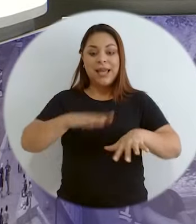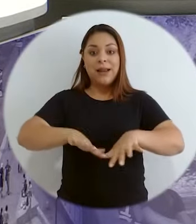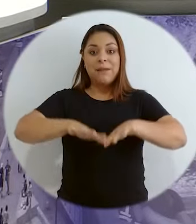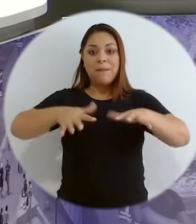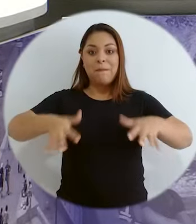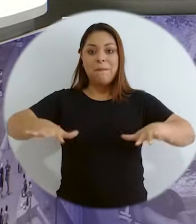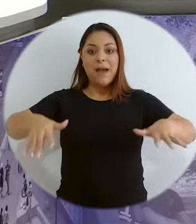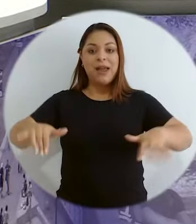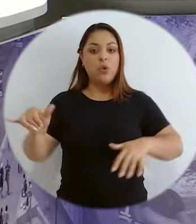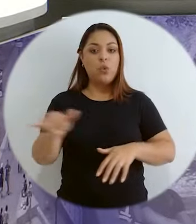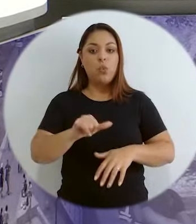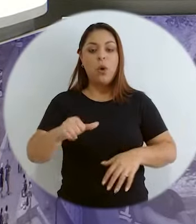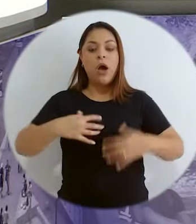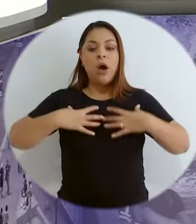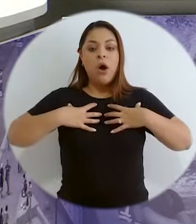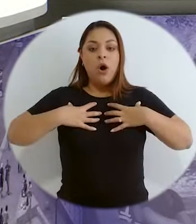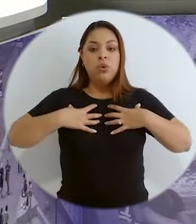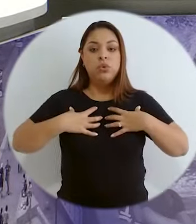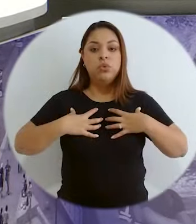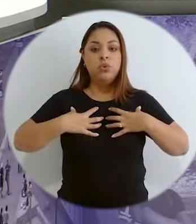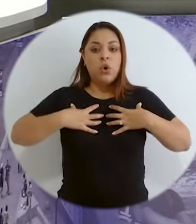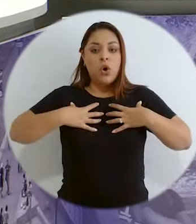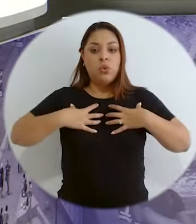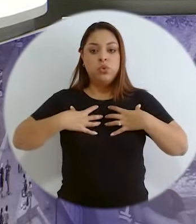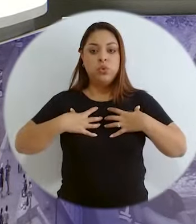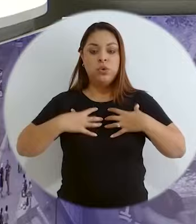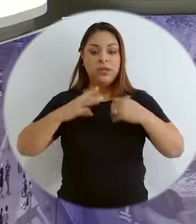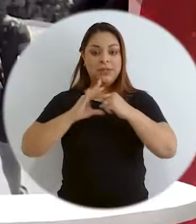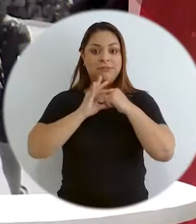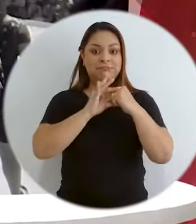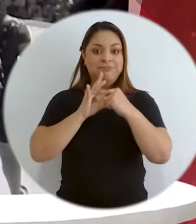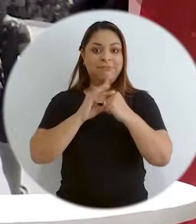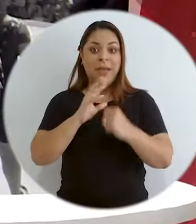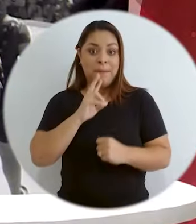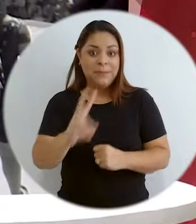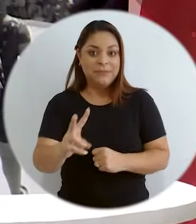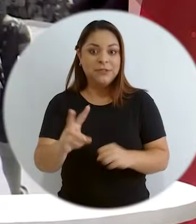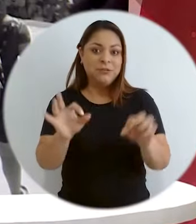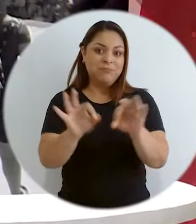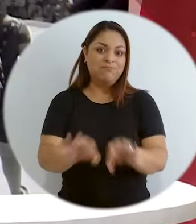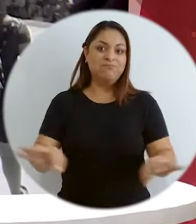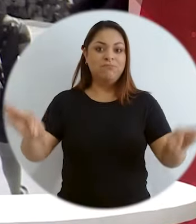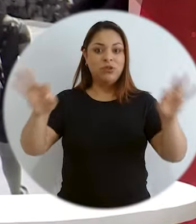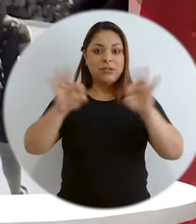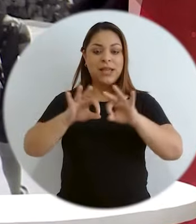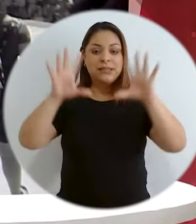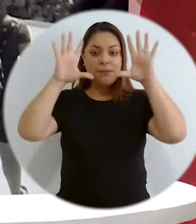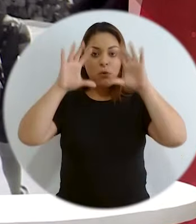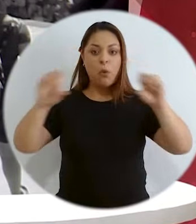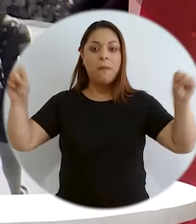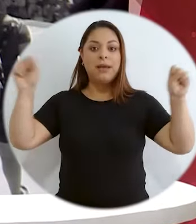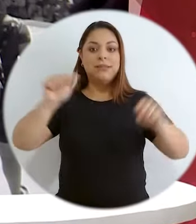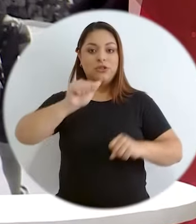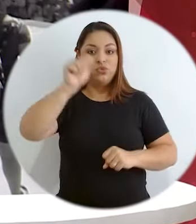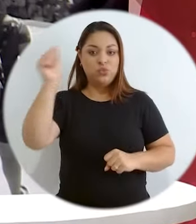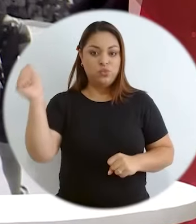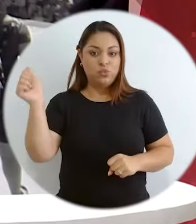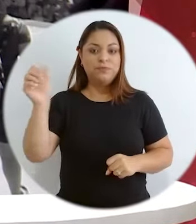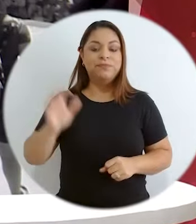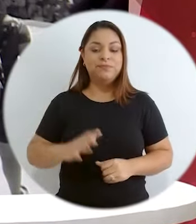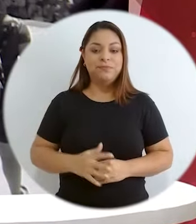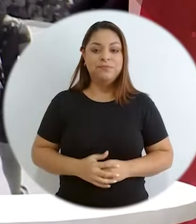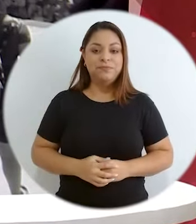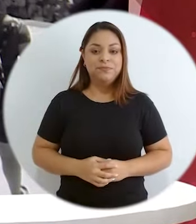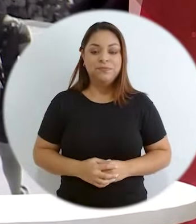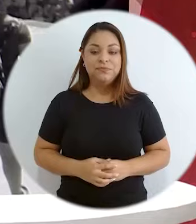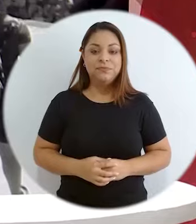dicen que el mar es el pulmón del planeta Tierra. Entonces, ¿qué importancia lo que ustedes denominan la diplomacia azul en este